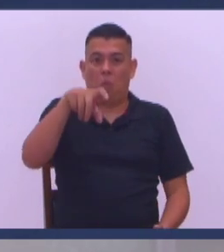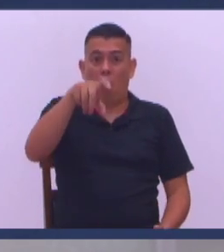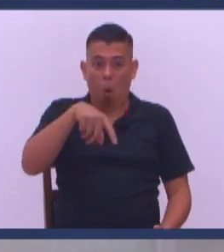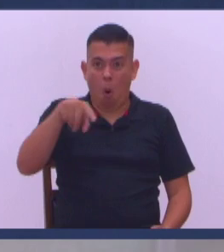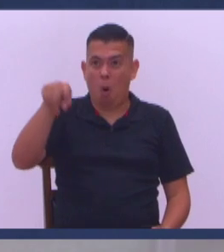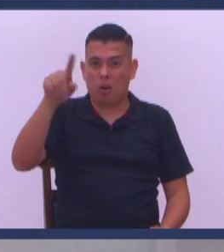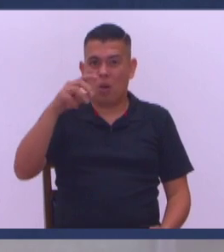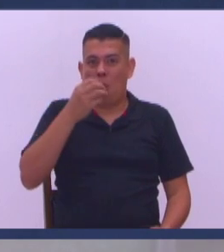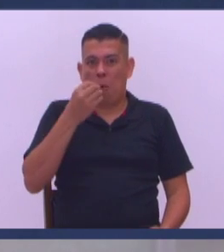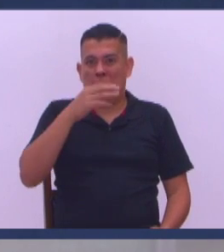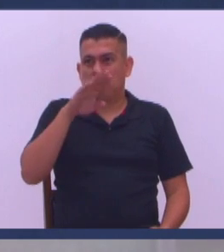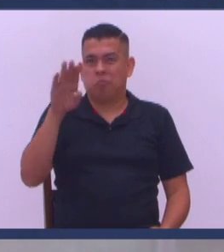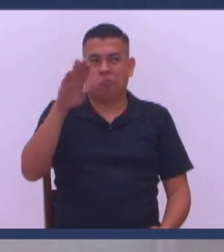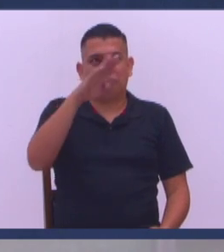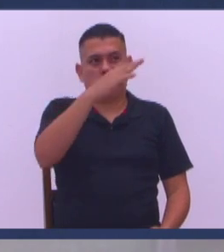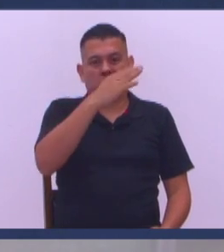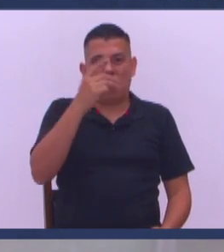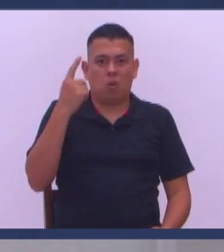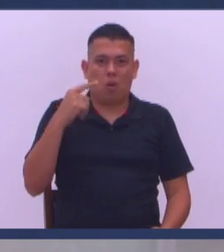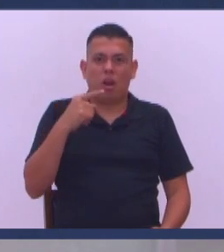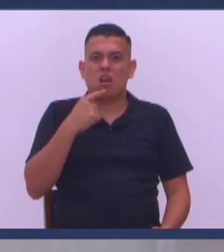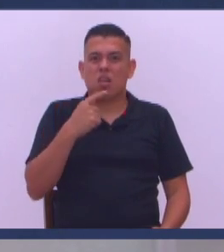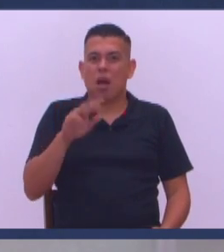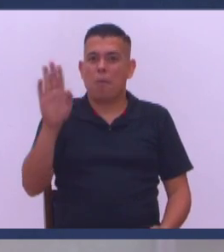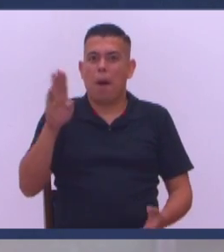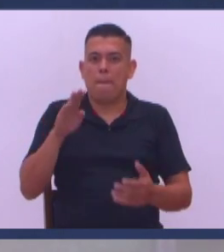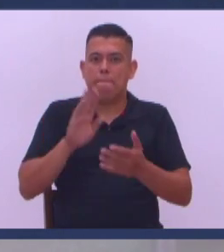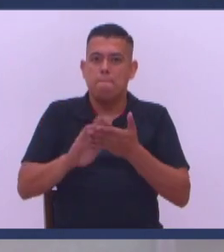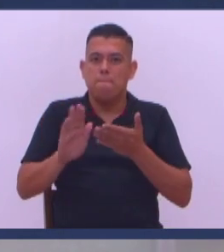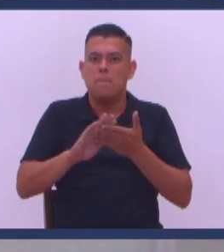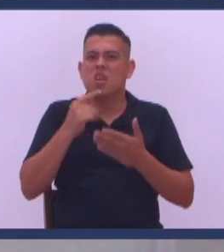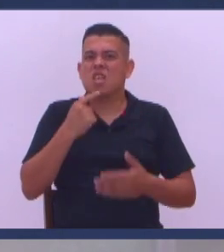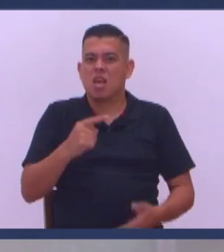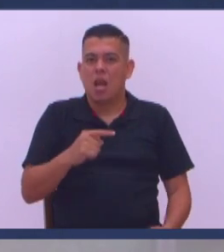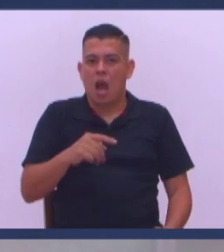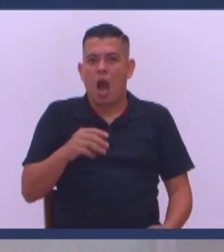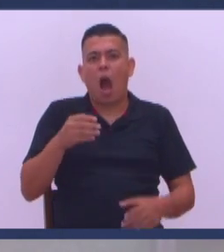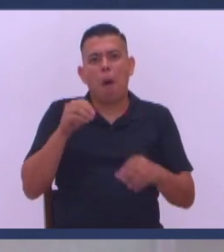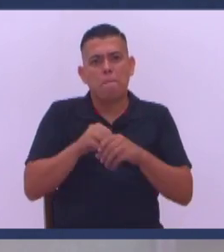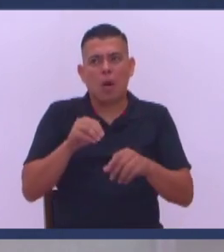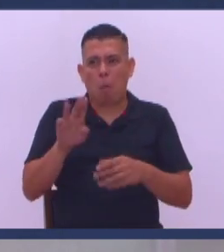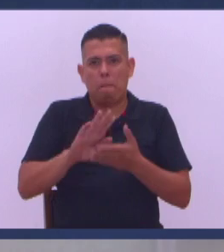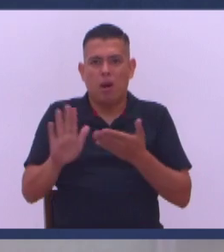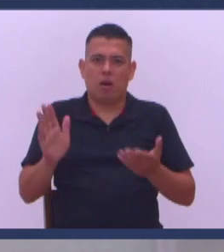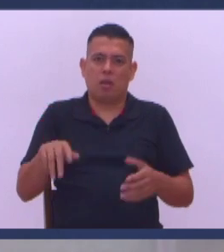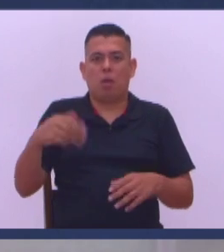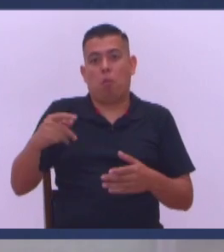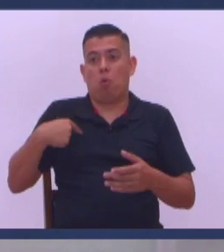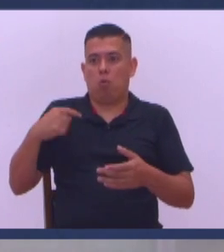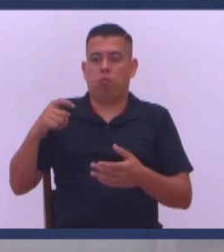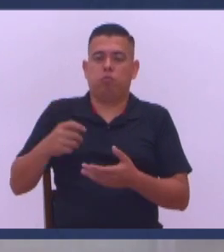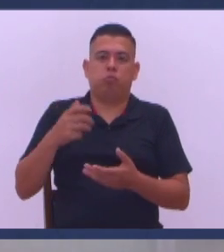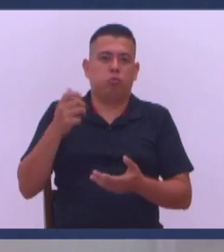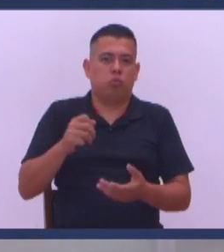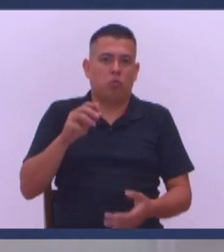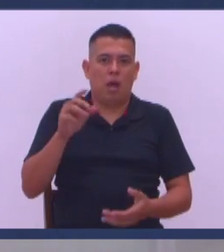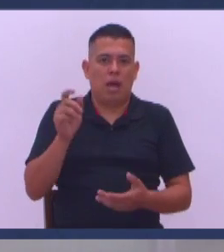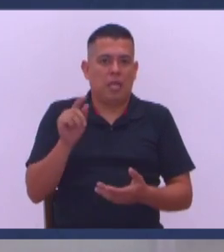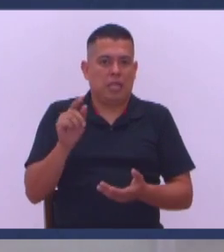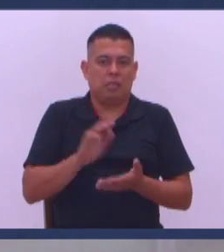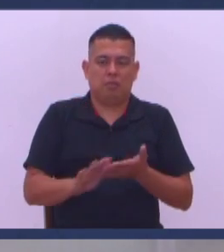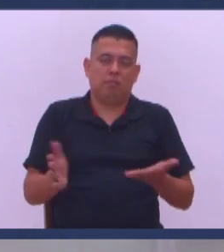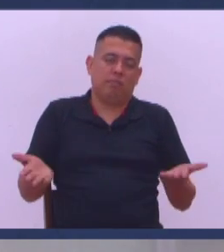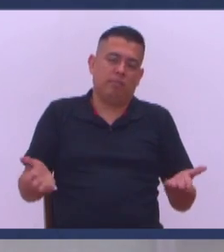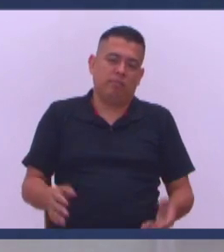Comiendo fuera hoy Si quien está pagando Es el banco No en ellos Pero nosotros Tenemos que entender Por eso dice la palabra